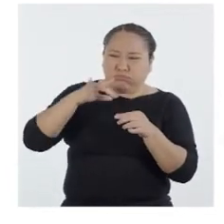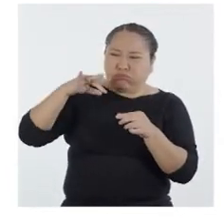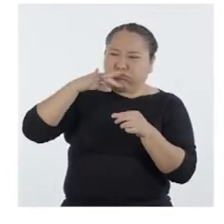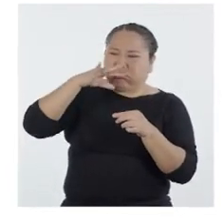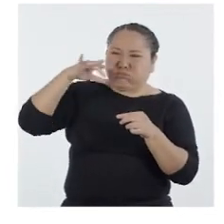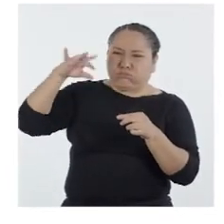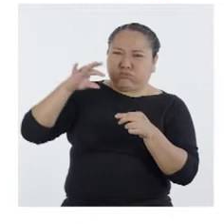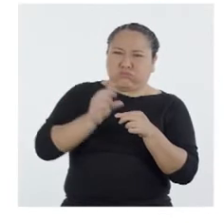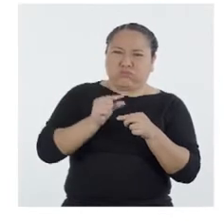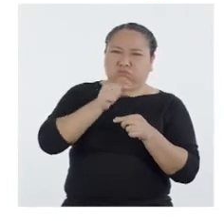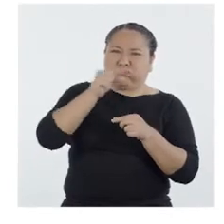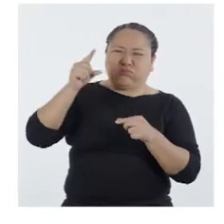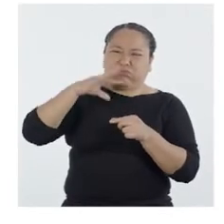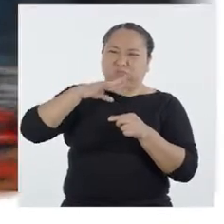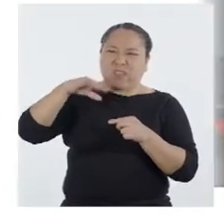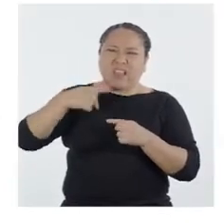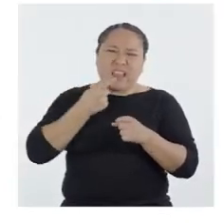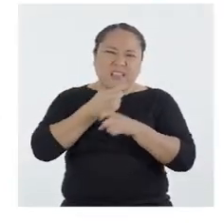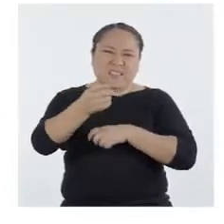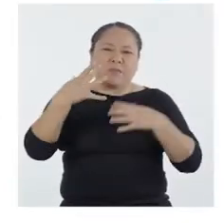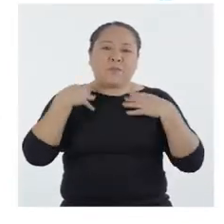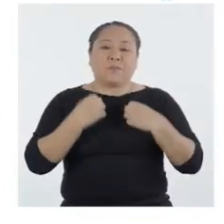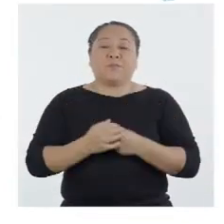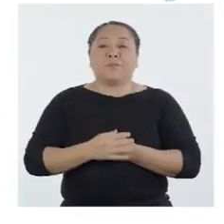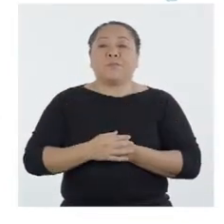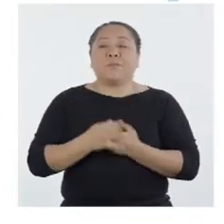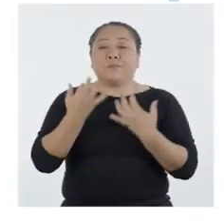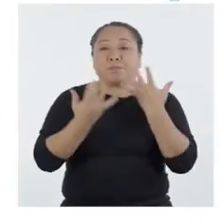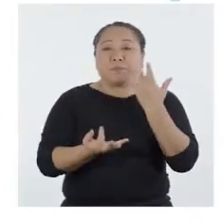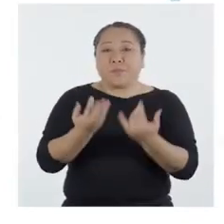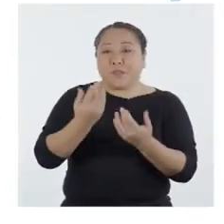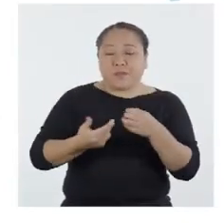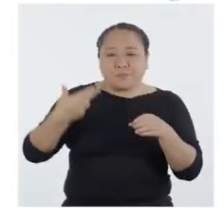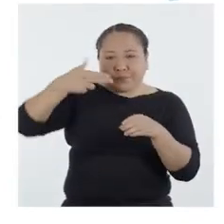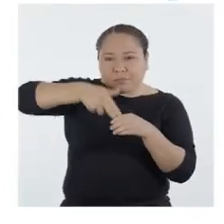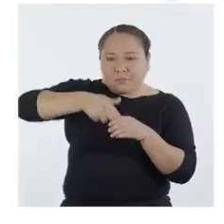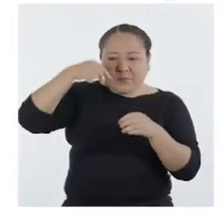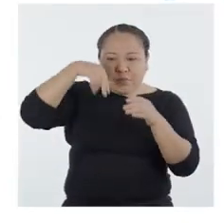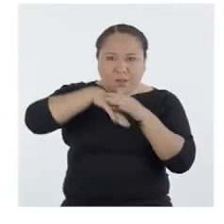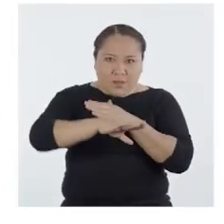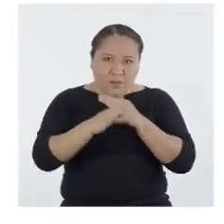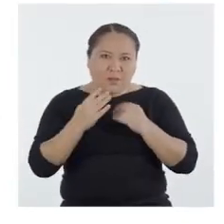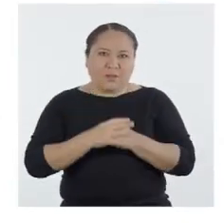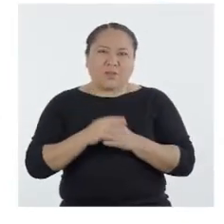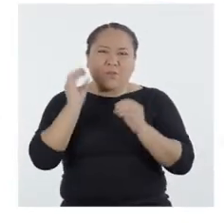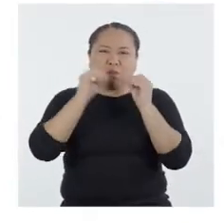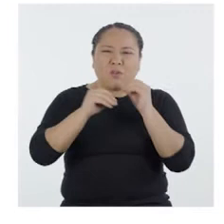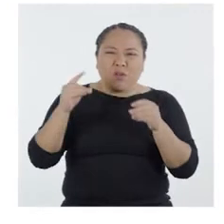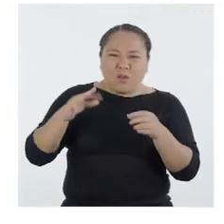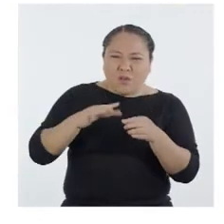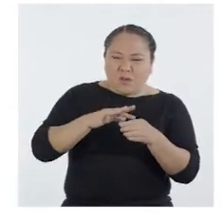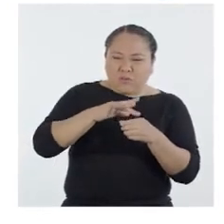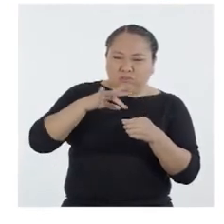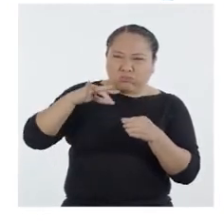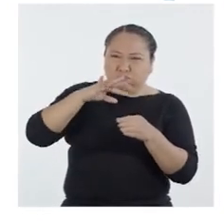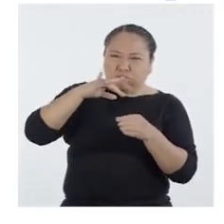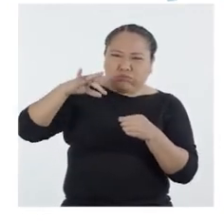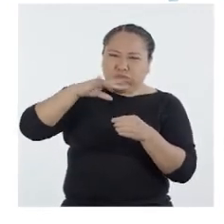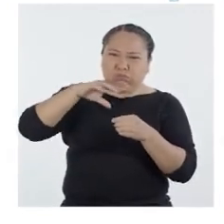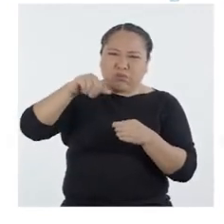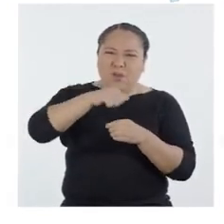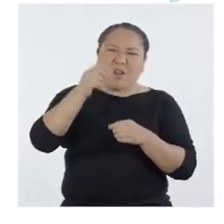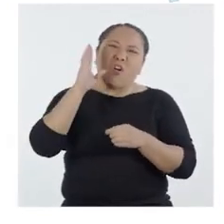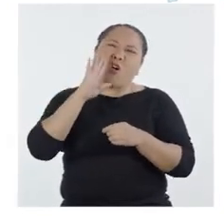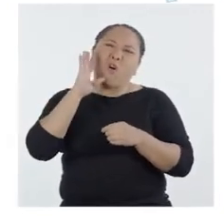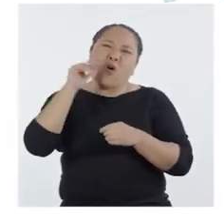partículas que afectan la salud. Al quemar combustible al interior, estamos generando pequeñas partículas y